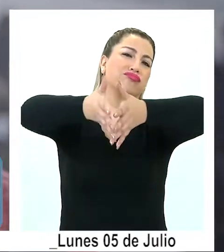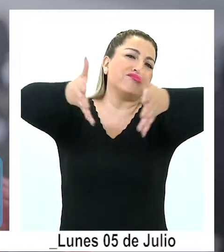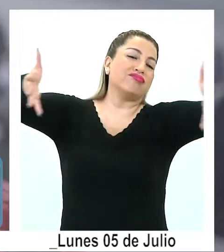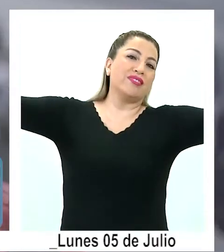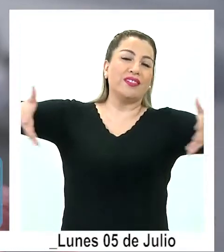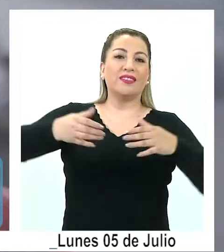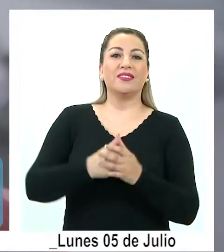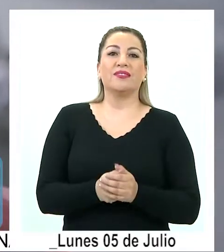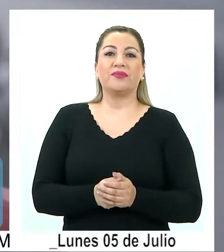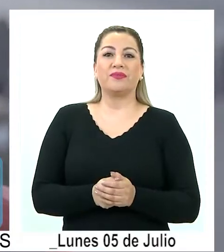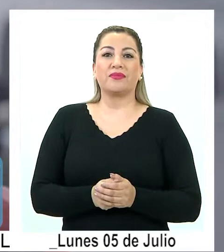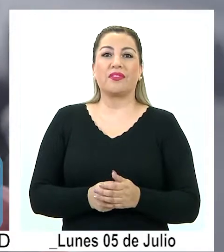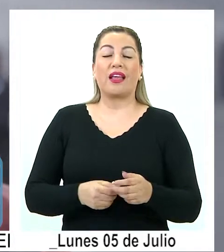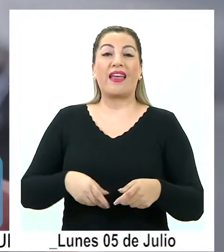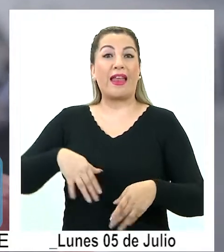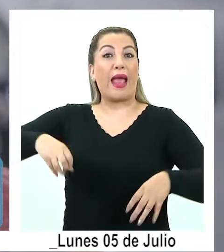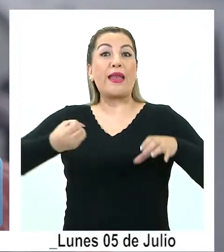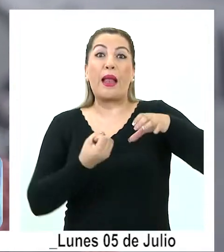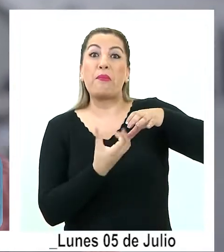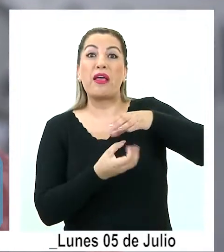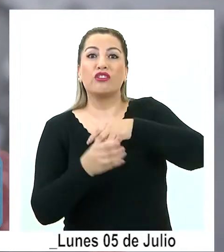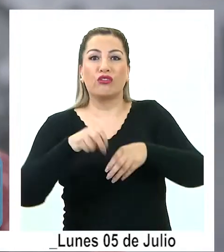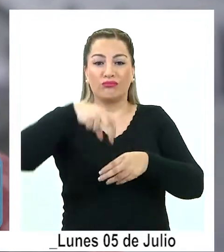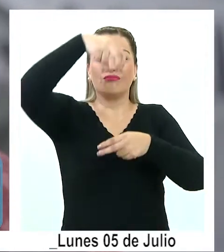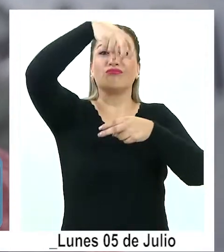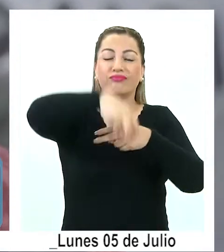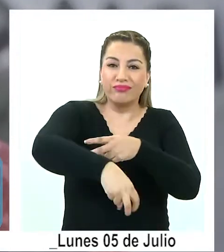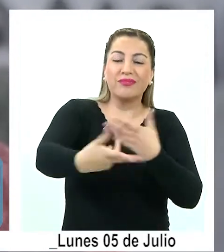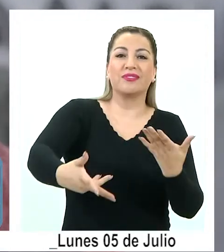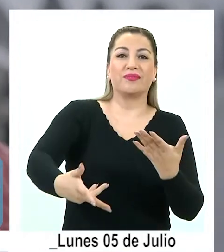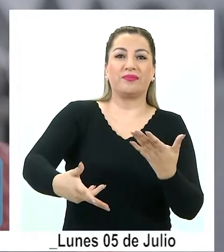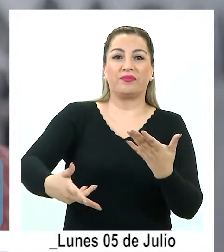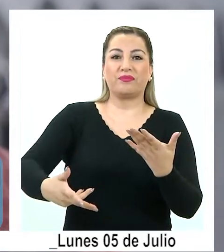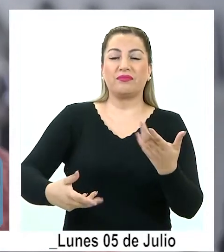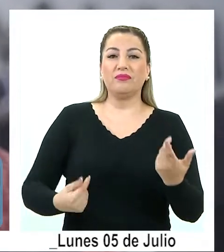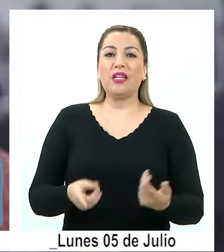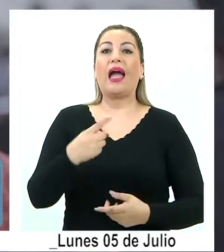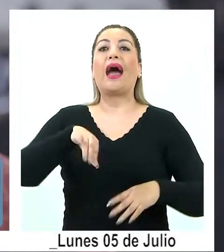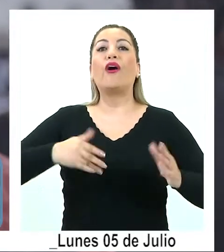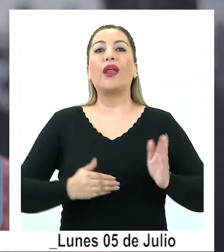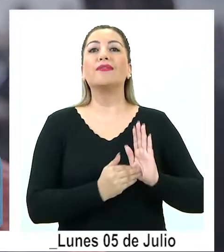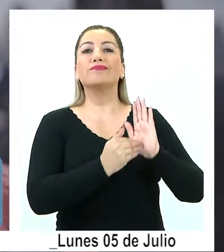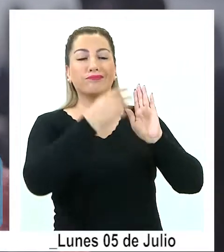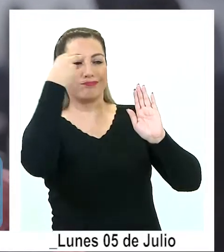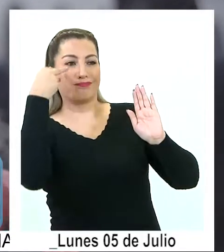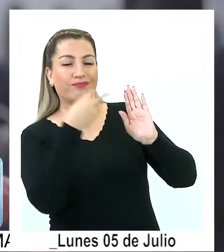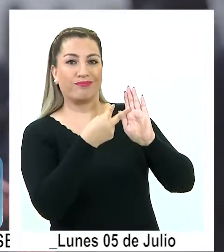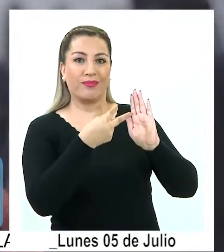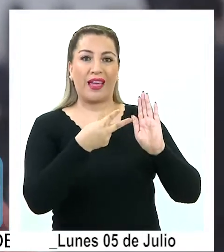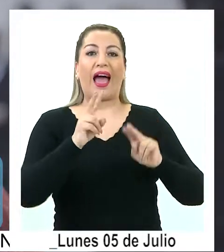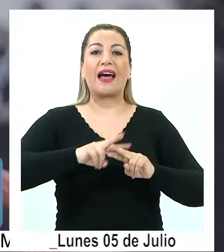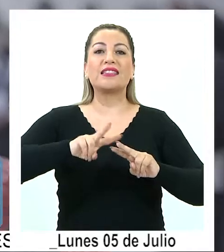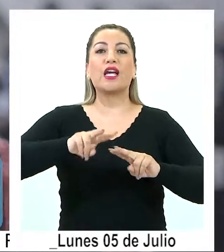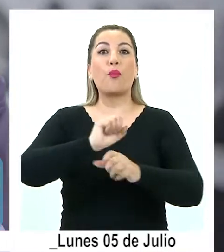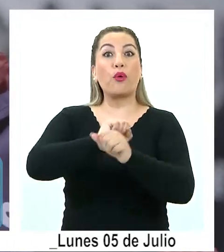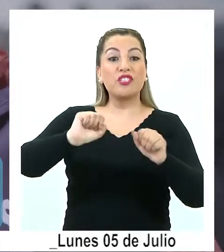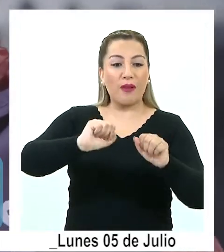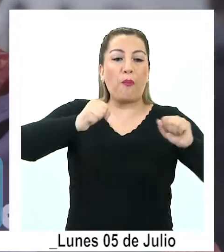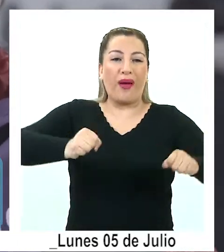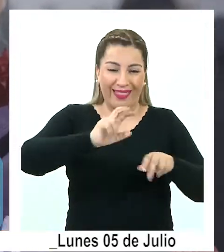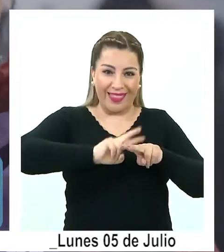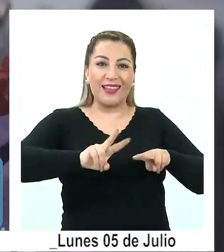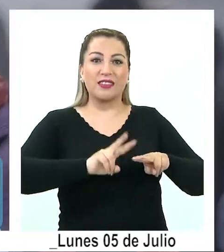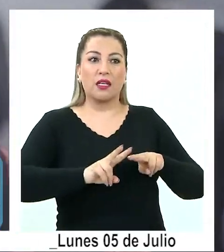que hemos saltado el torniquete, que hemos corrido la barrera de lo posible, y que estamos en lo imposible,